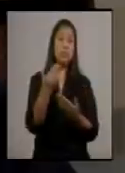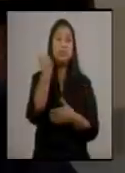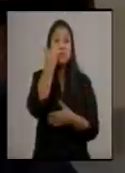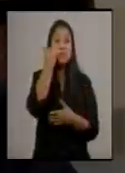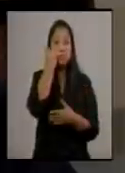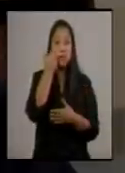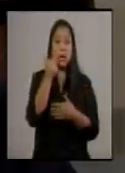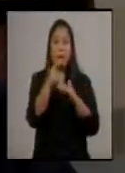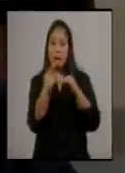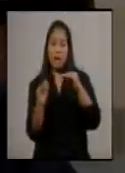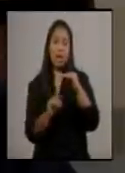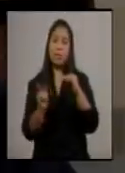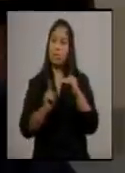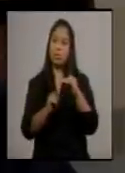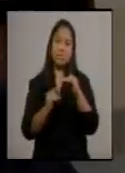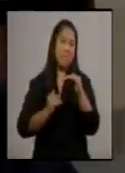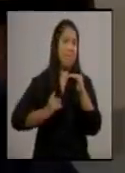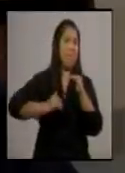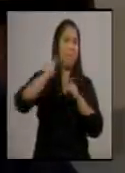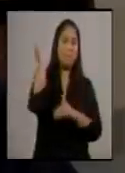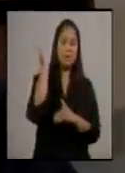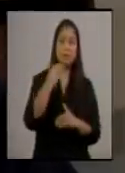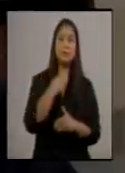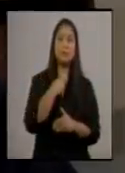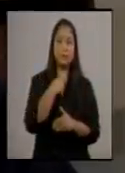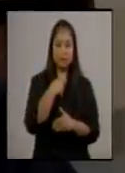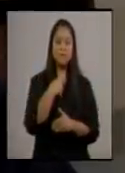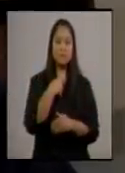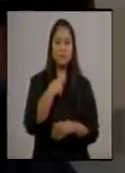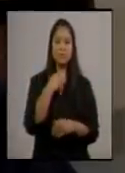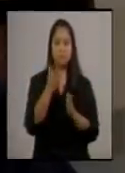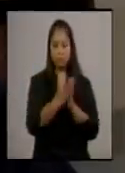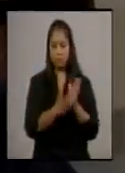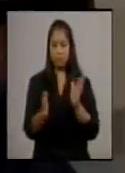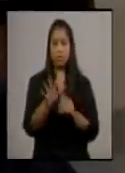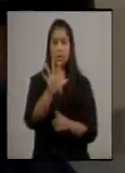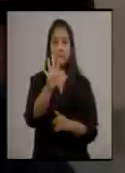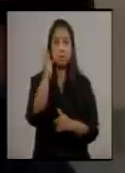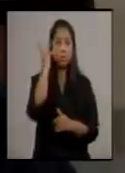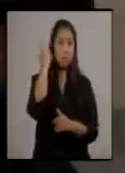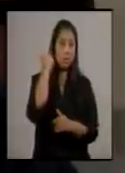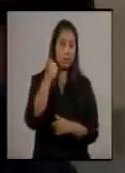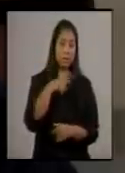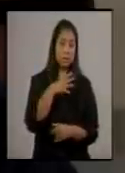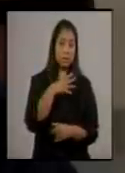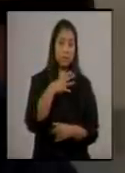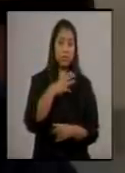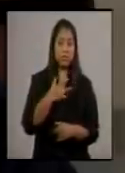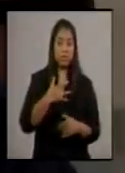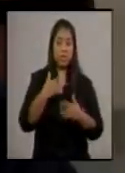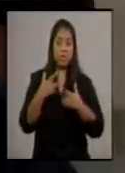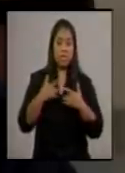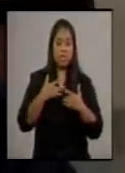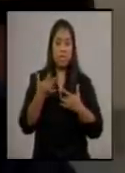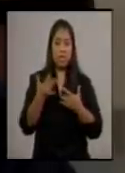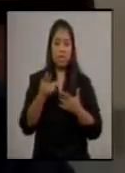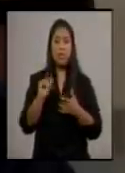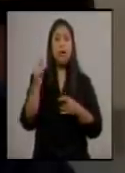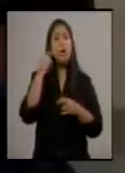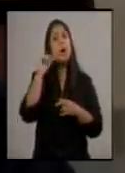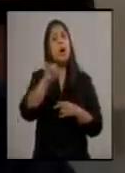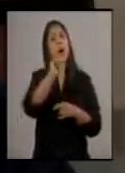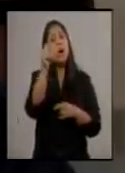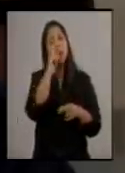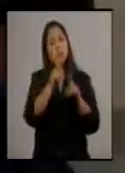a mí. Hasta el momento me ha dado en estos cinco días que llevo de síntomas, como a otras personas que